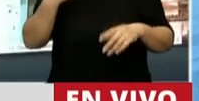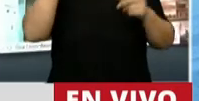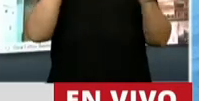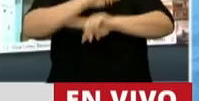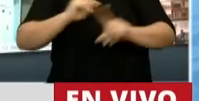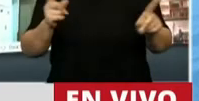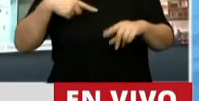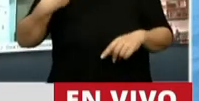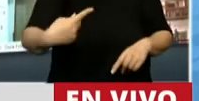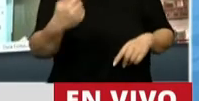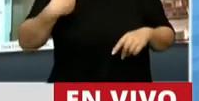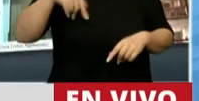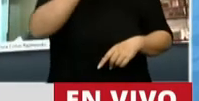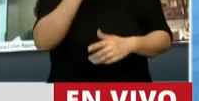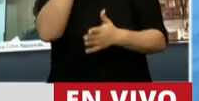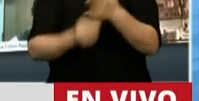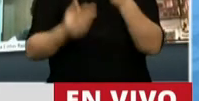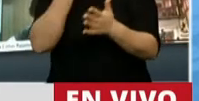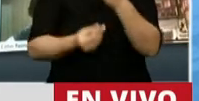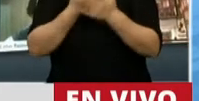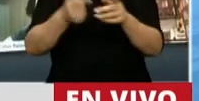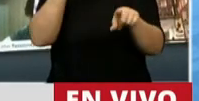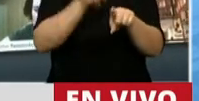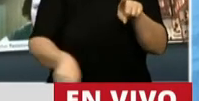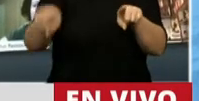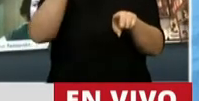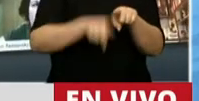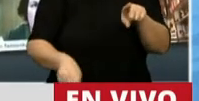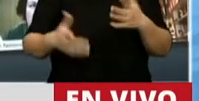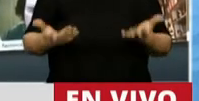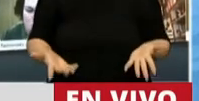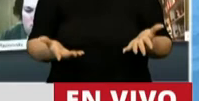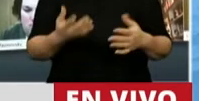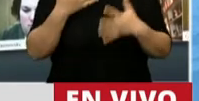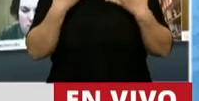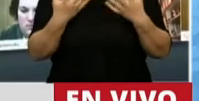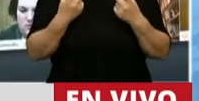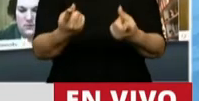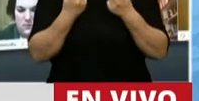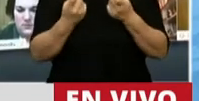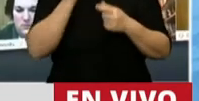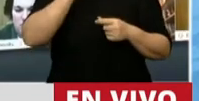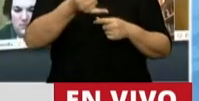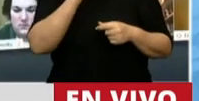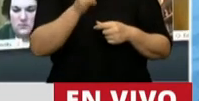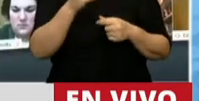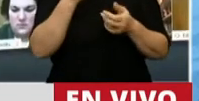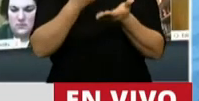tropecemos siempre con la misma piedra. Por eso es necesario que se llegue a un nuevo